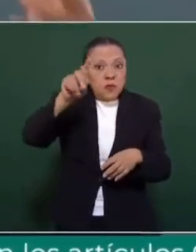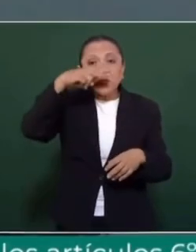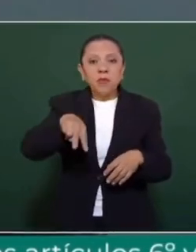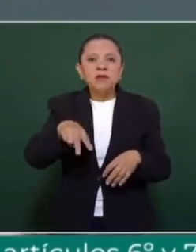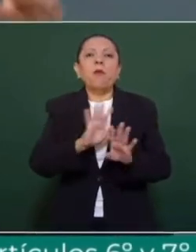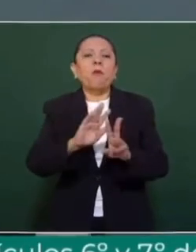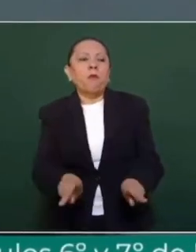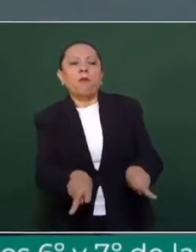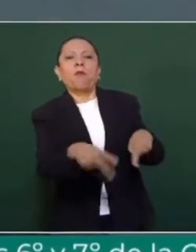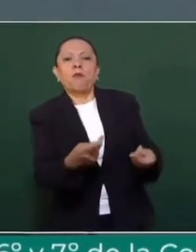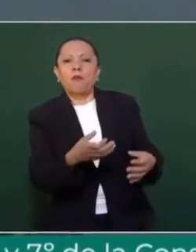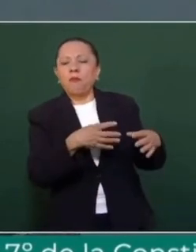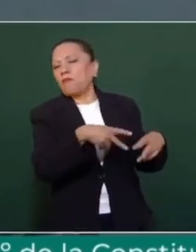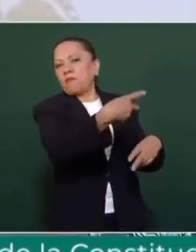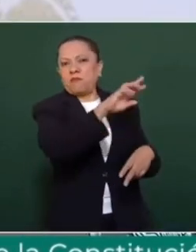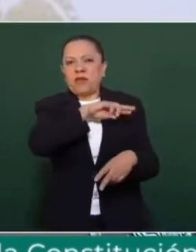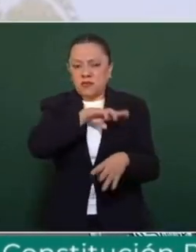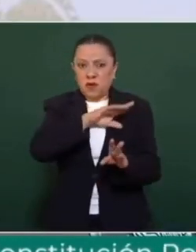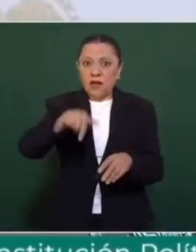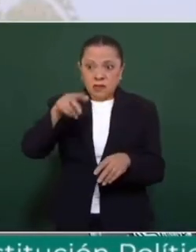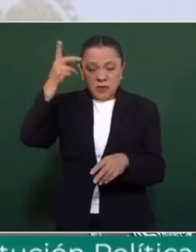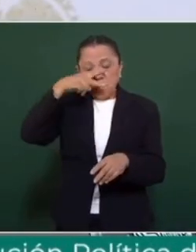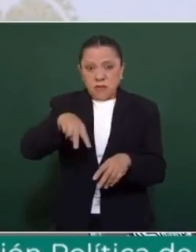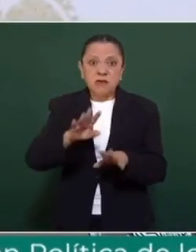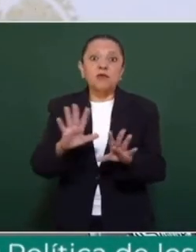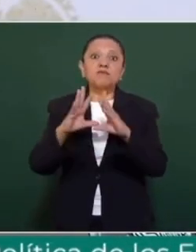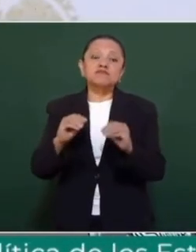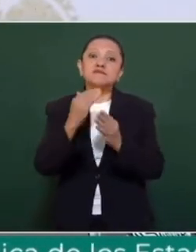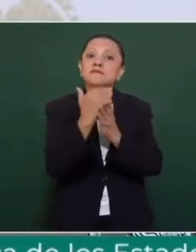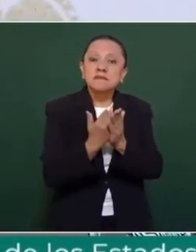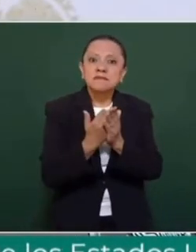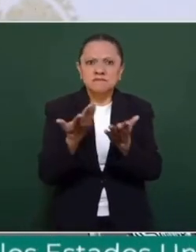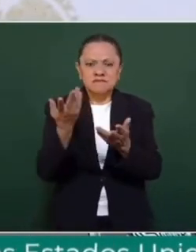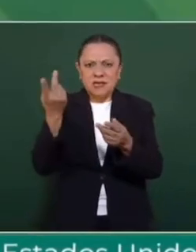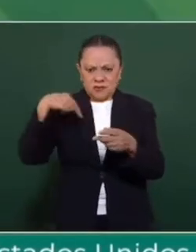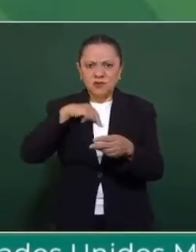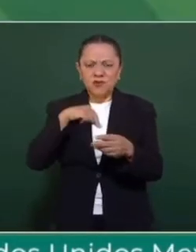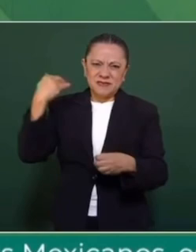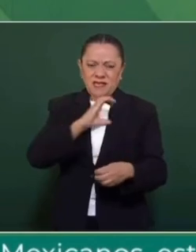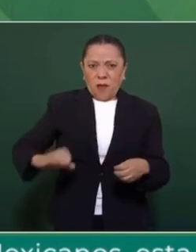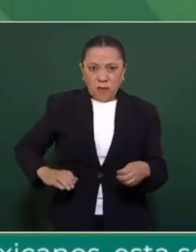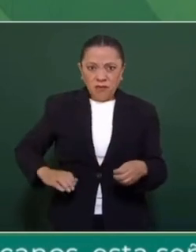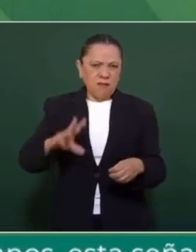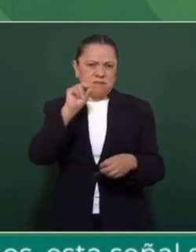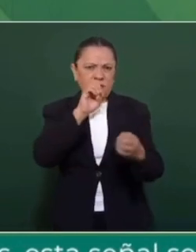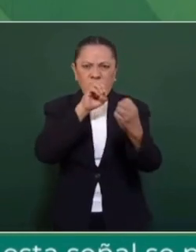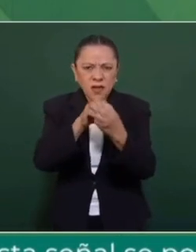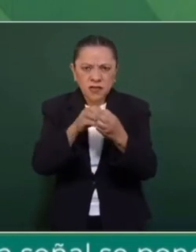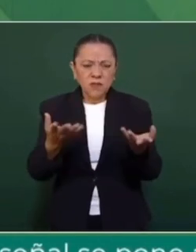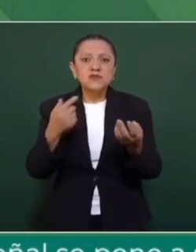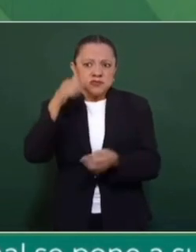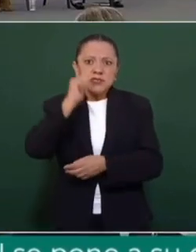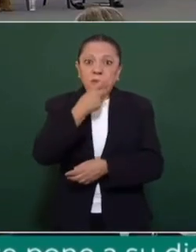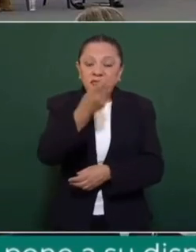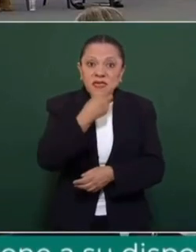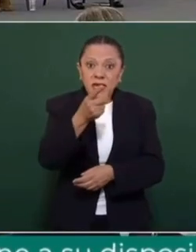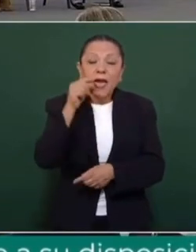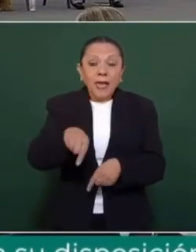en la campaña, planteamos que íbamos a atender este asunto. Y la gente votó por eso,